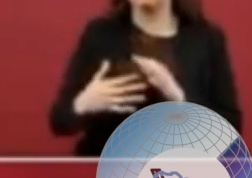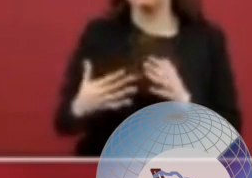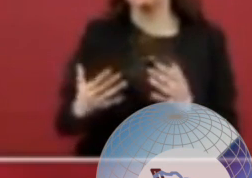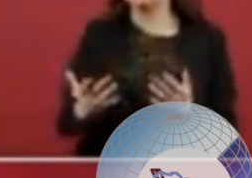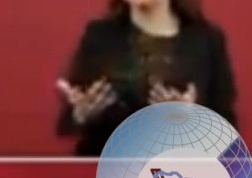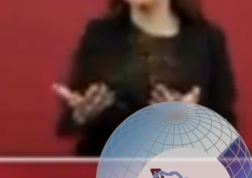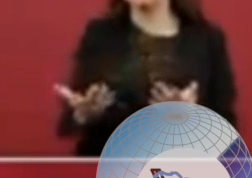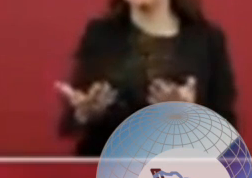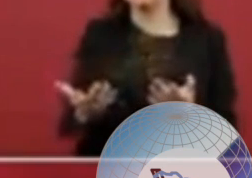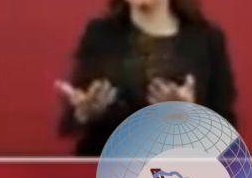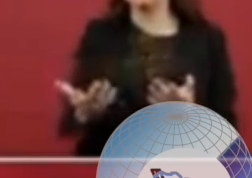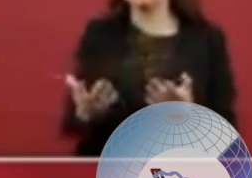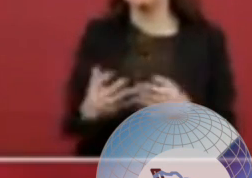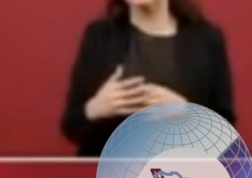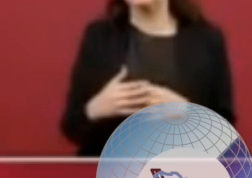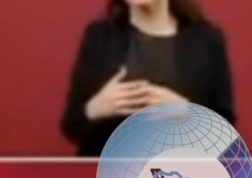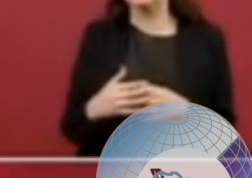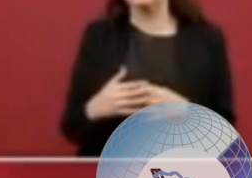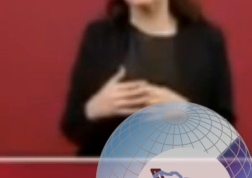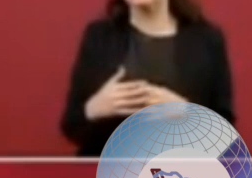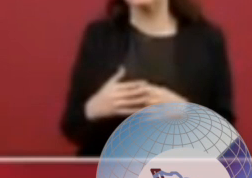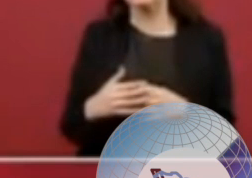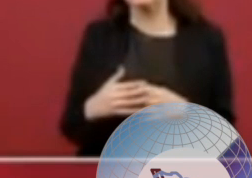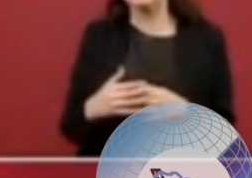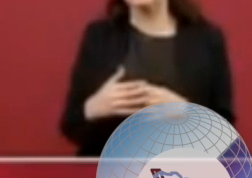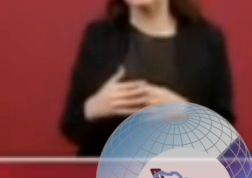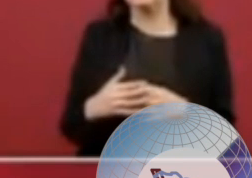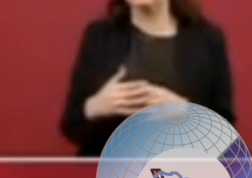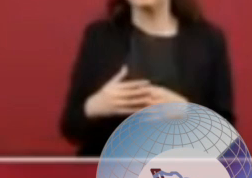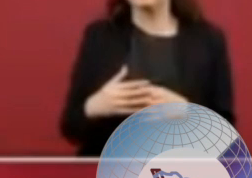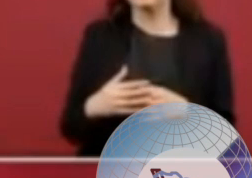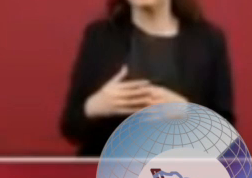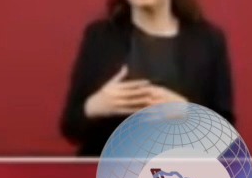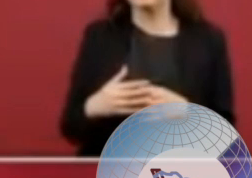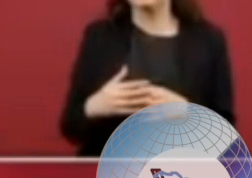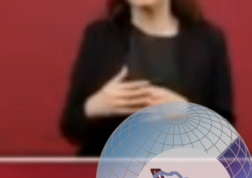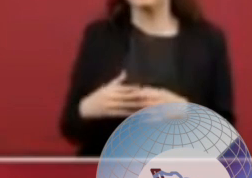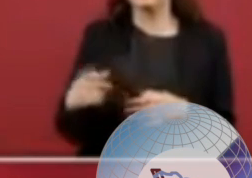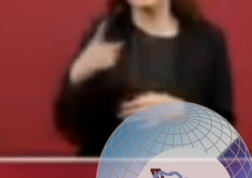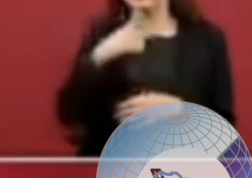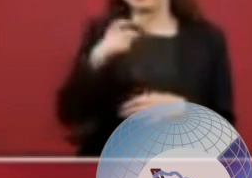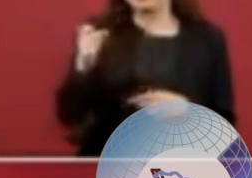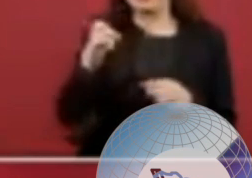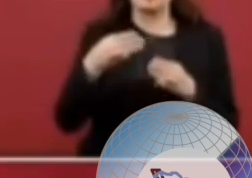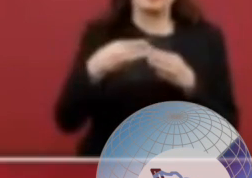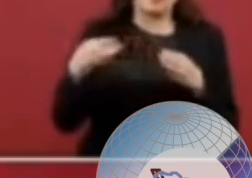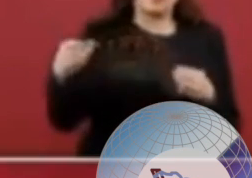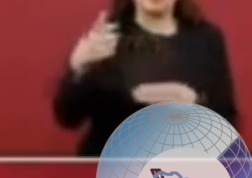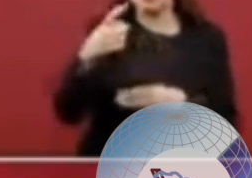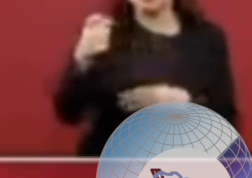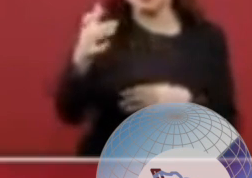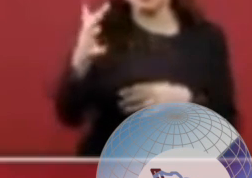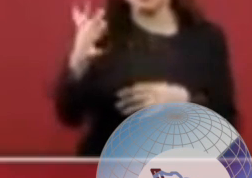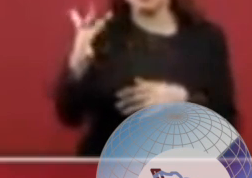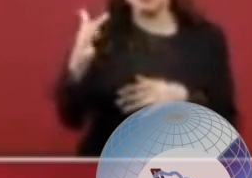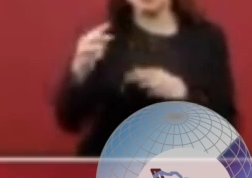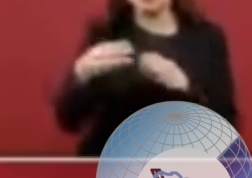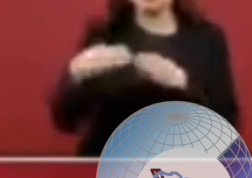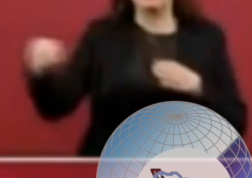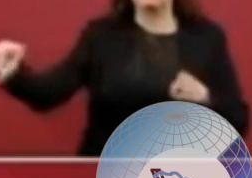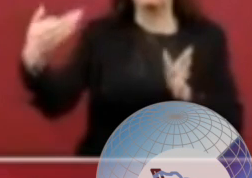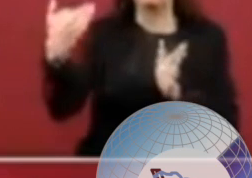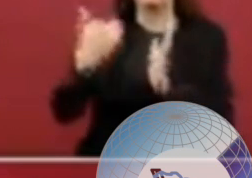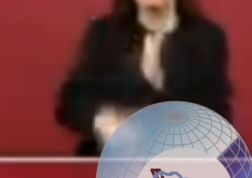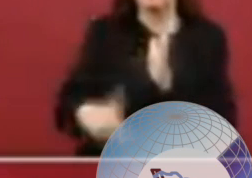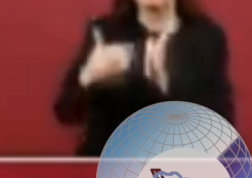100 metros, 150 los que hacen falta,